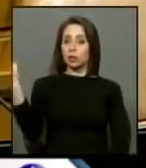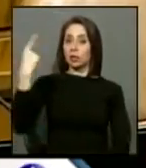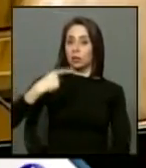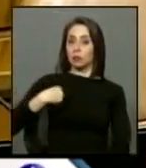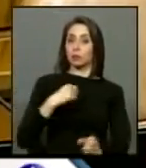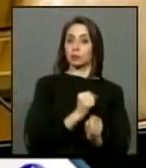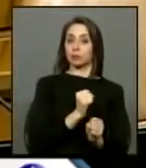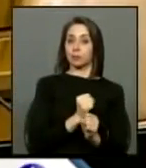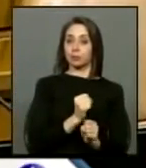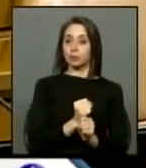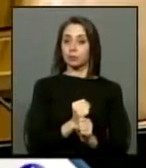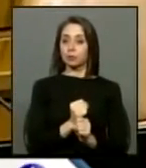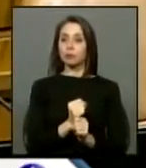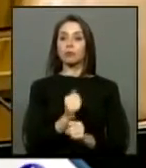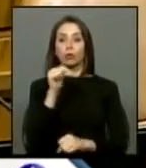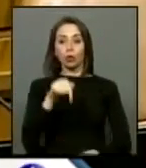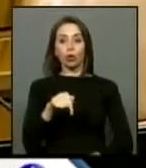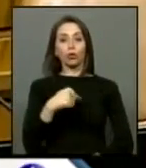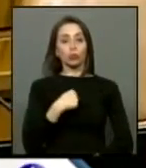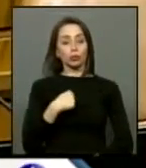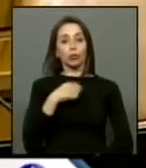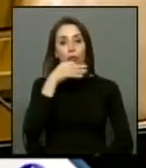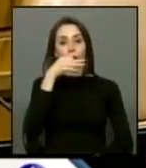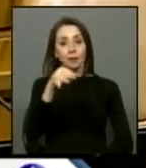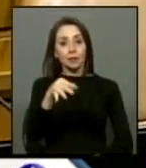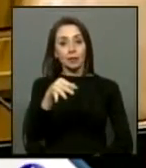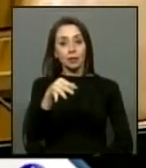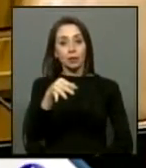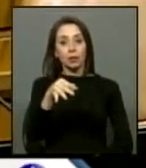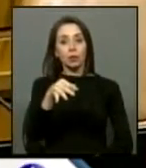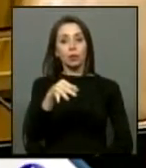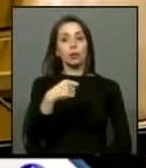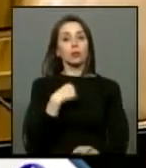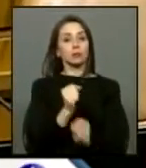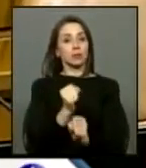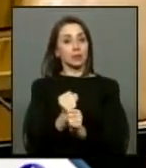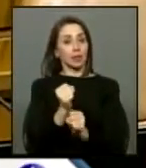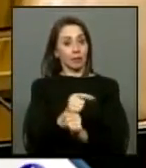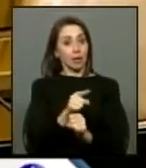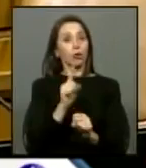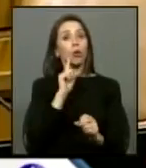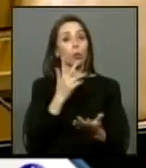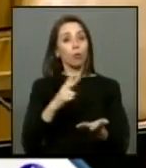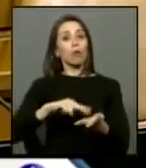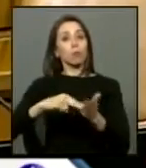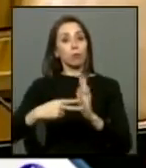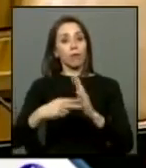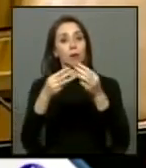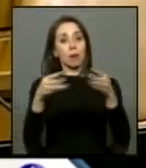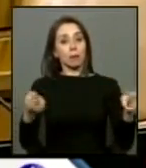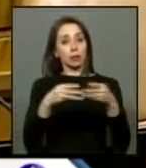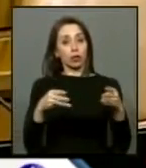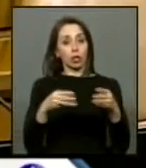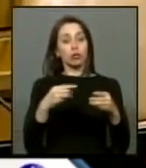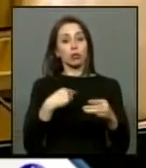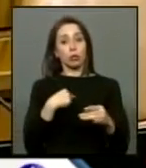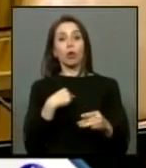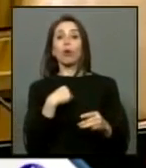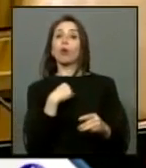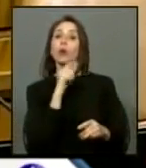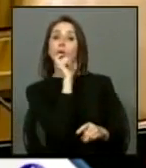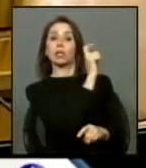tarea hoy día yo señalo que en el desempeño de ella hubiera un problema metodológico que yo le reprocho al gobierno